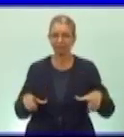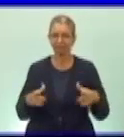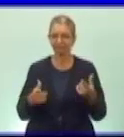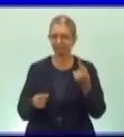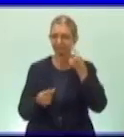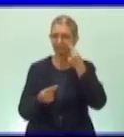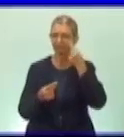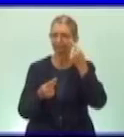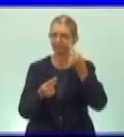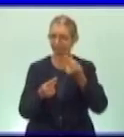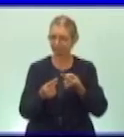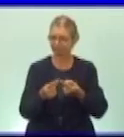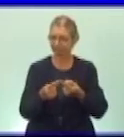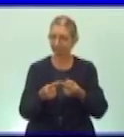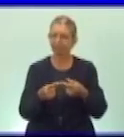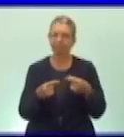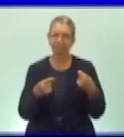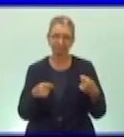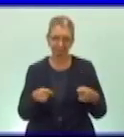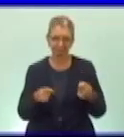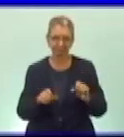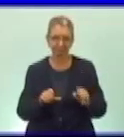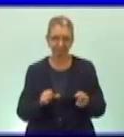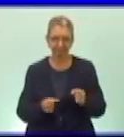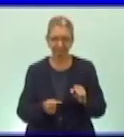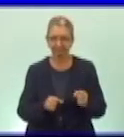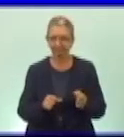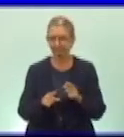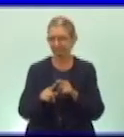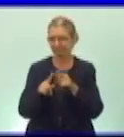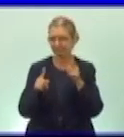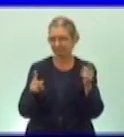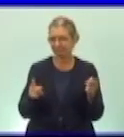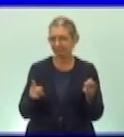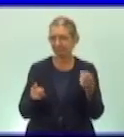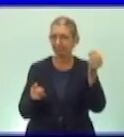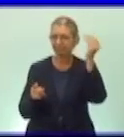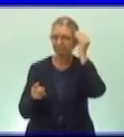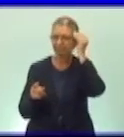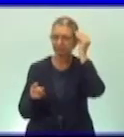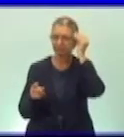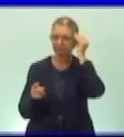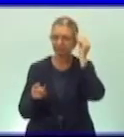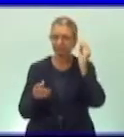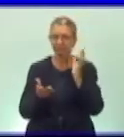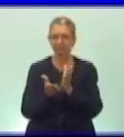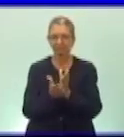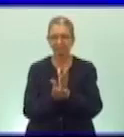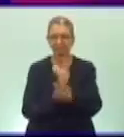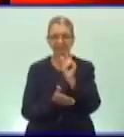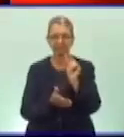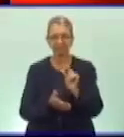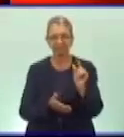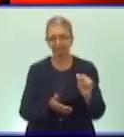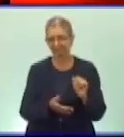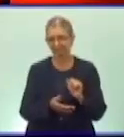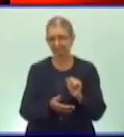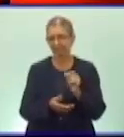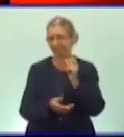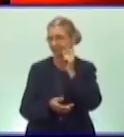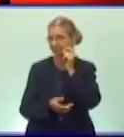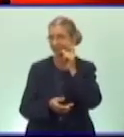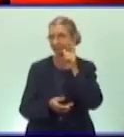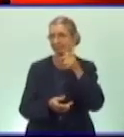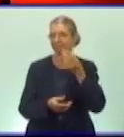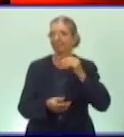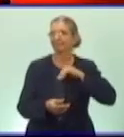los objetivos, permite consolidar y ampliar los conocimientos de los escolares, así como despertar